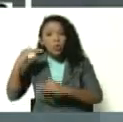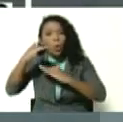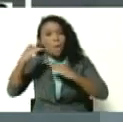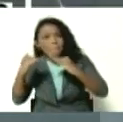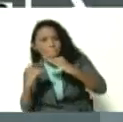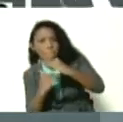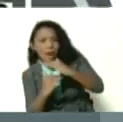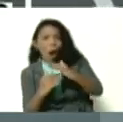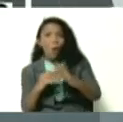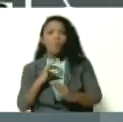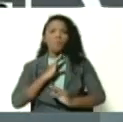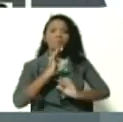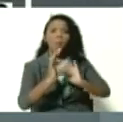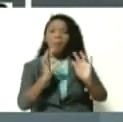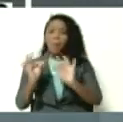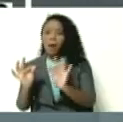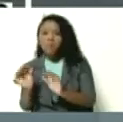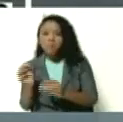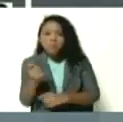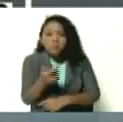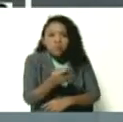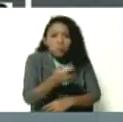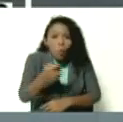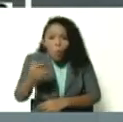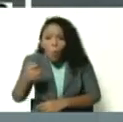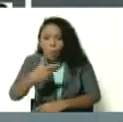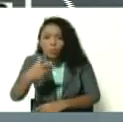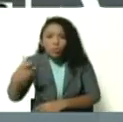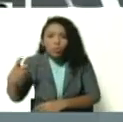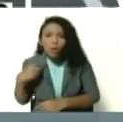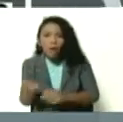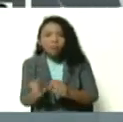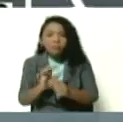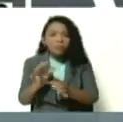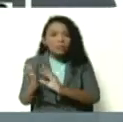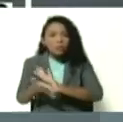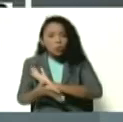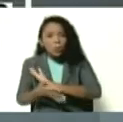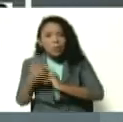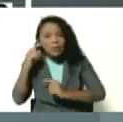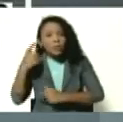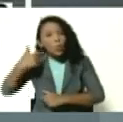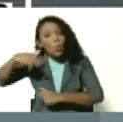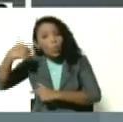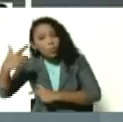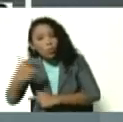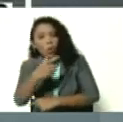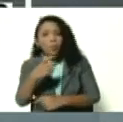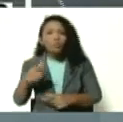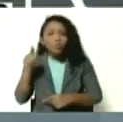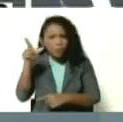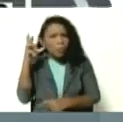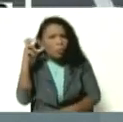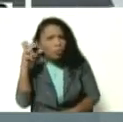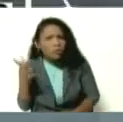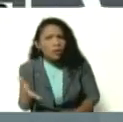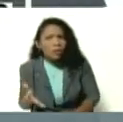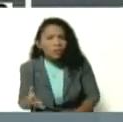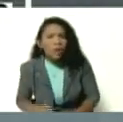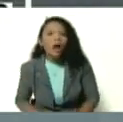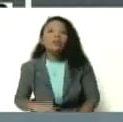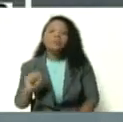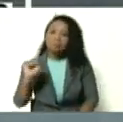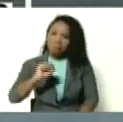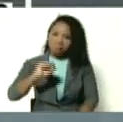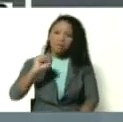hemos hecho la contención necesaria para que no vayan vectores a otros lugares de nuestro país. ¿Usted me escucha? Sí, gobernador,